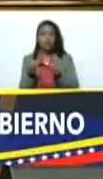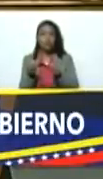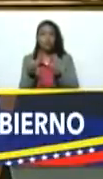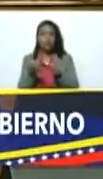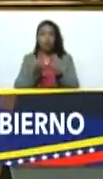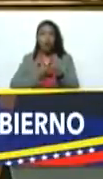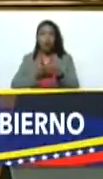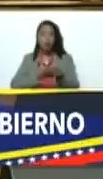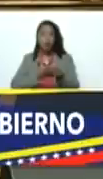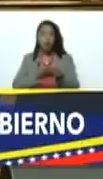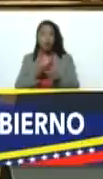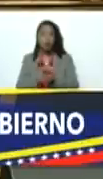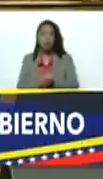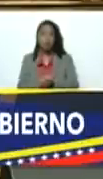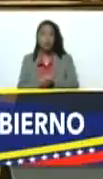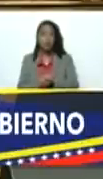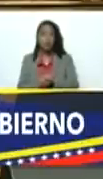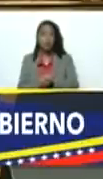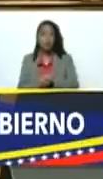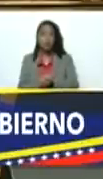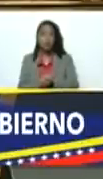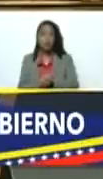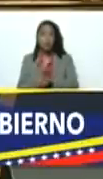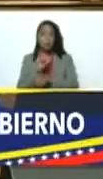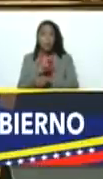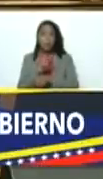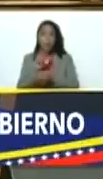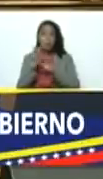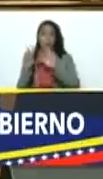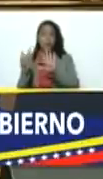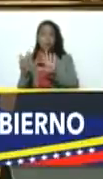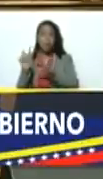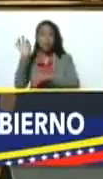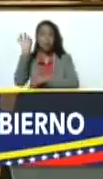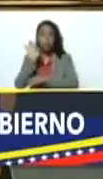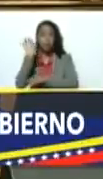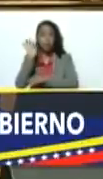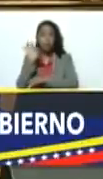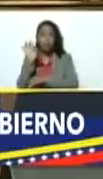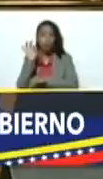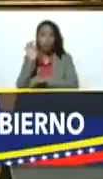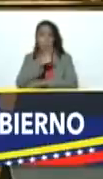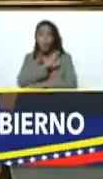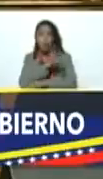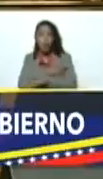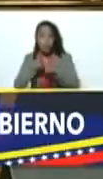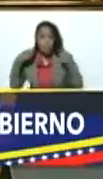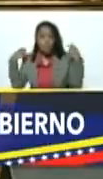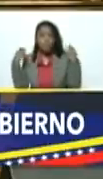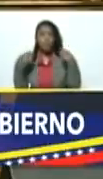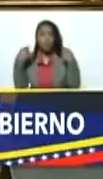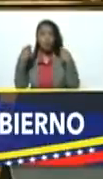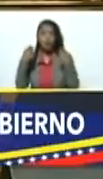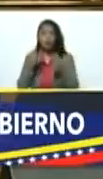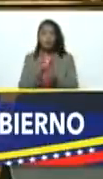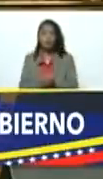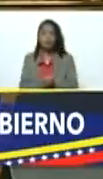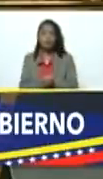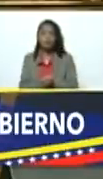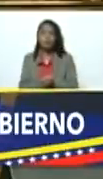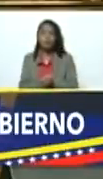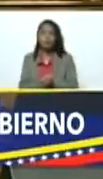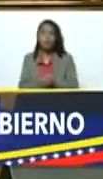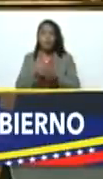alcaldías un veintisiete por ciento para el poder popular y